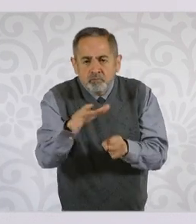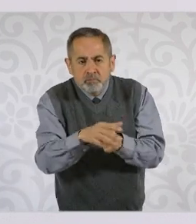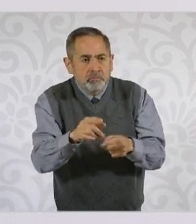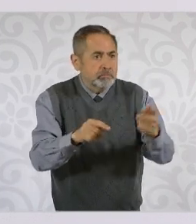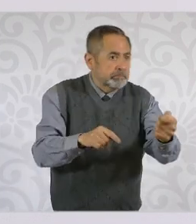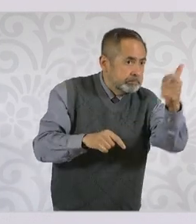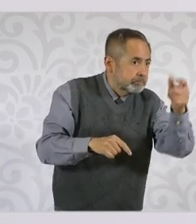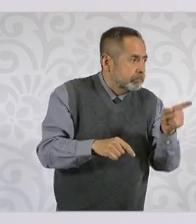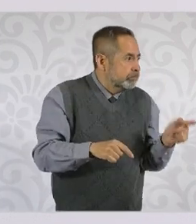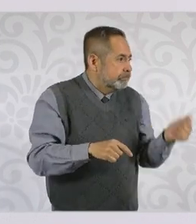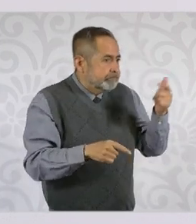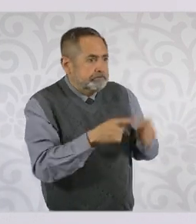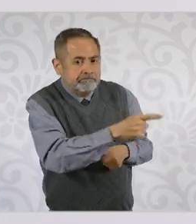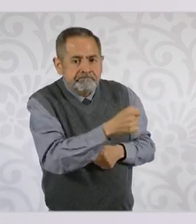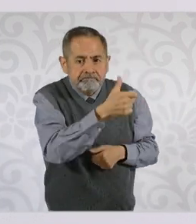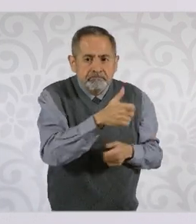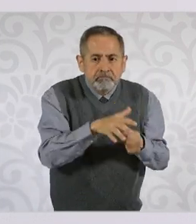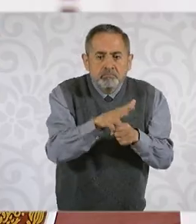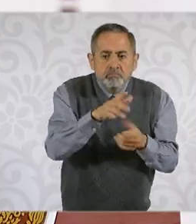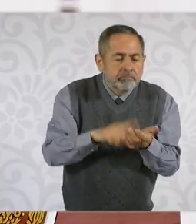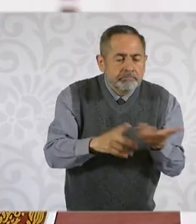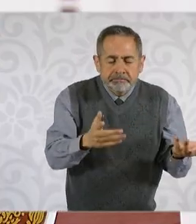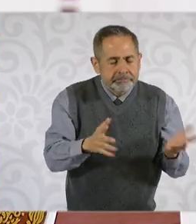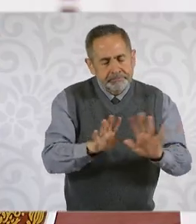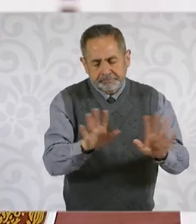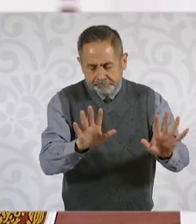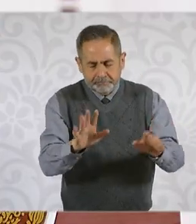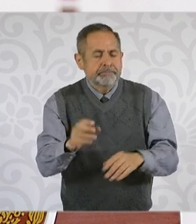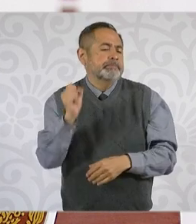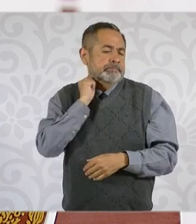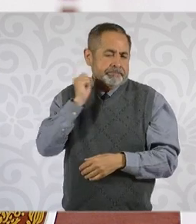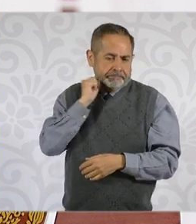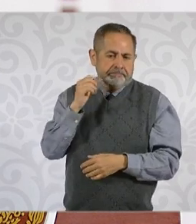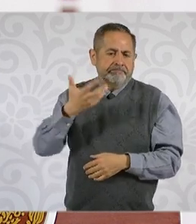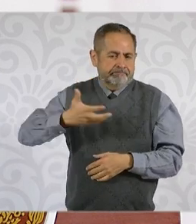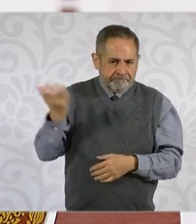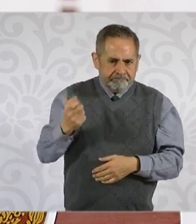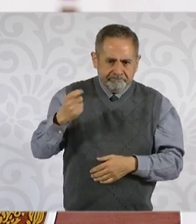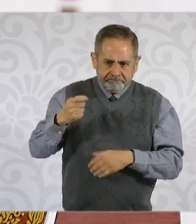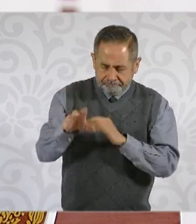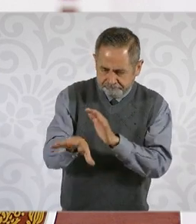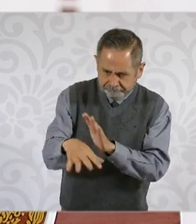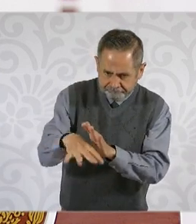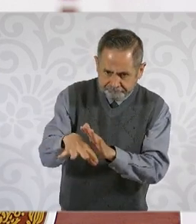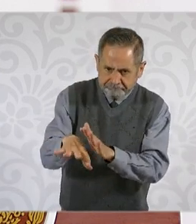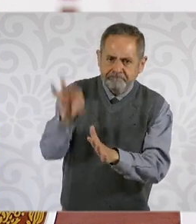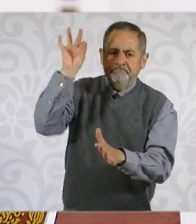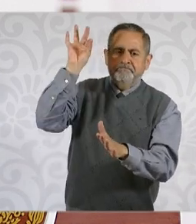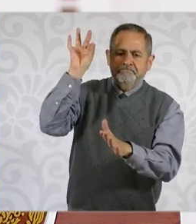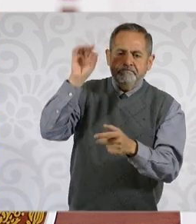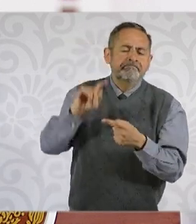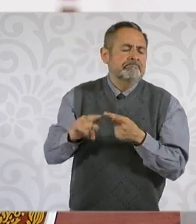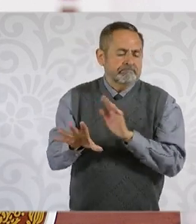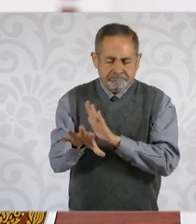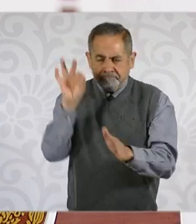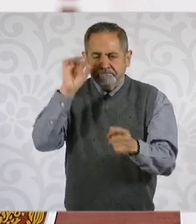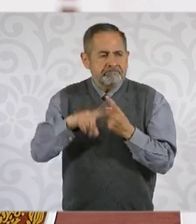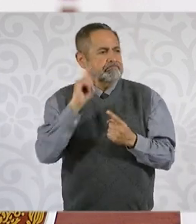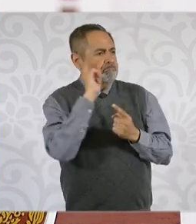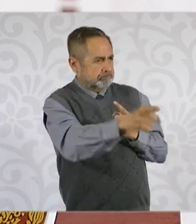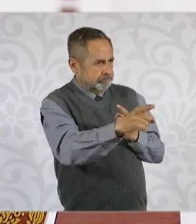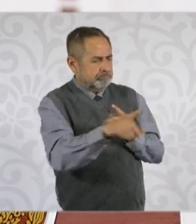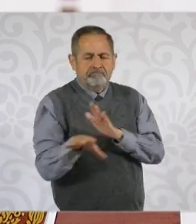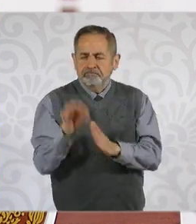Y bien, ¿qué pasó el sábado? En el sábado 12 de octubre, el